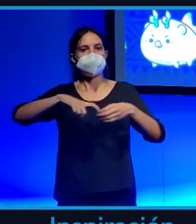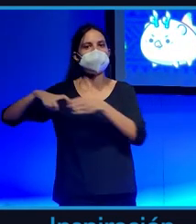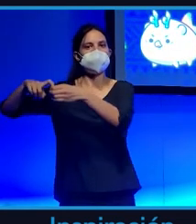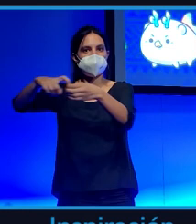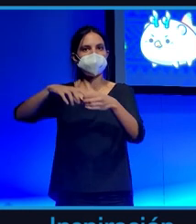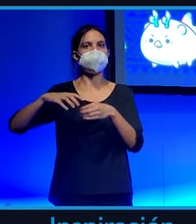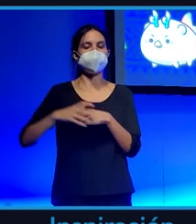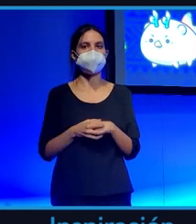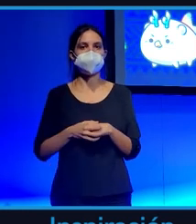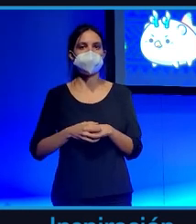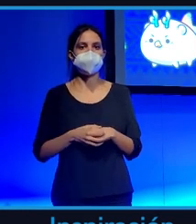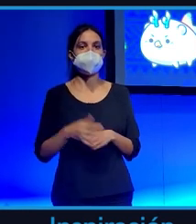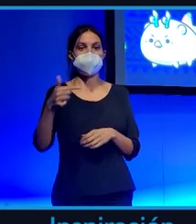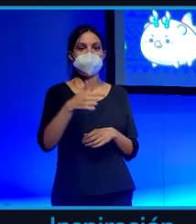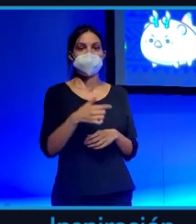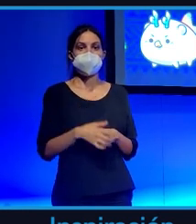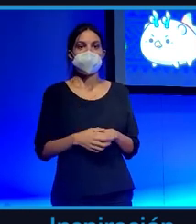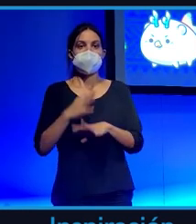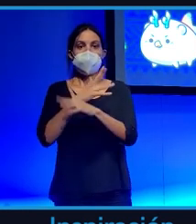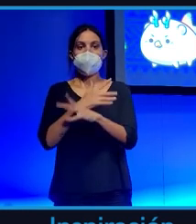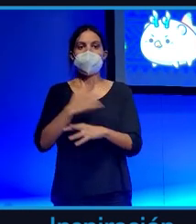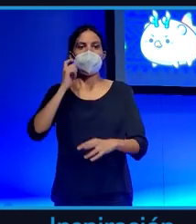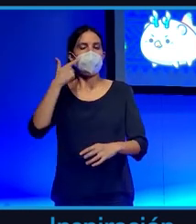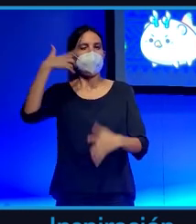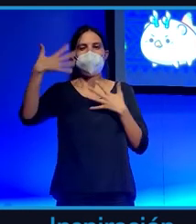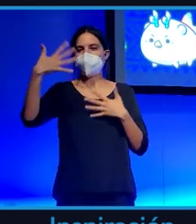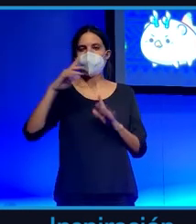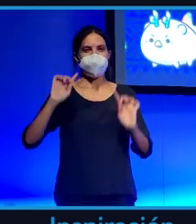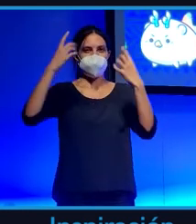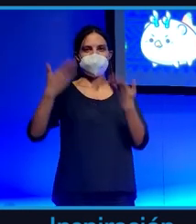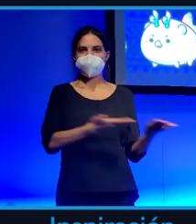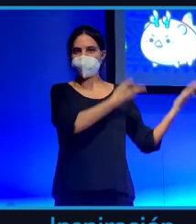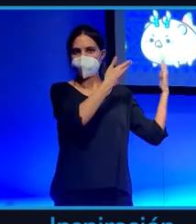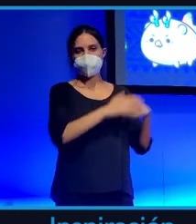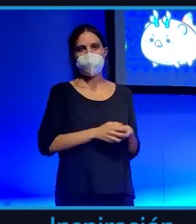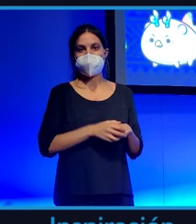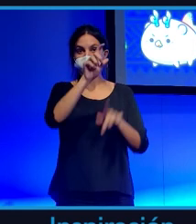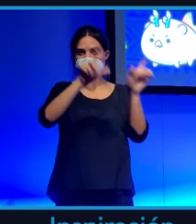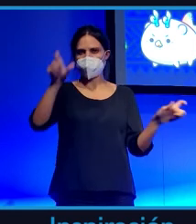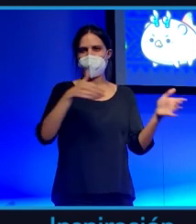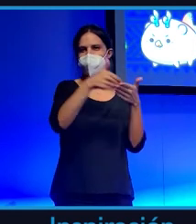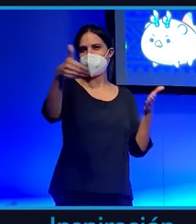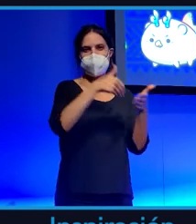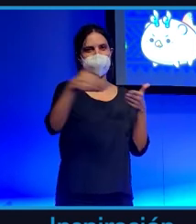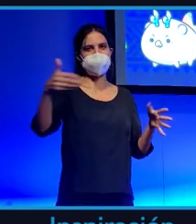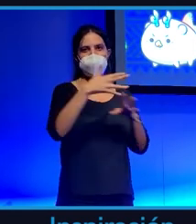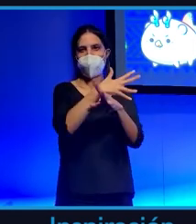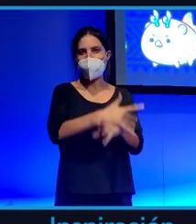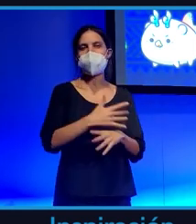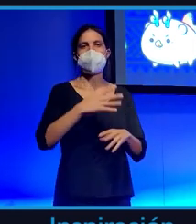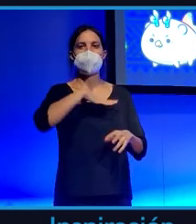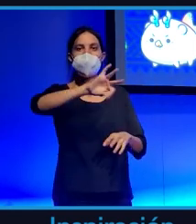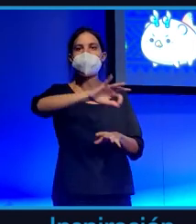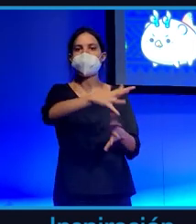para que tenga curiosidad que eche un vistazo porque es una locura. Millones de personas jugando en el mundo y muy importante, ganando 100,